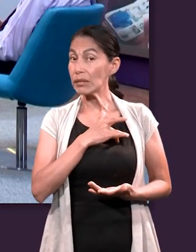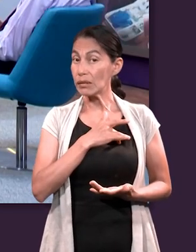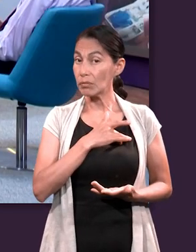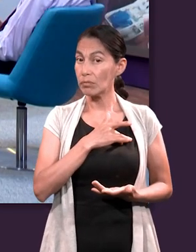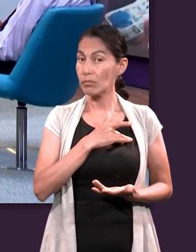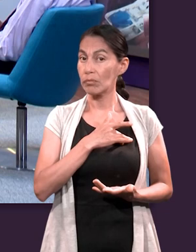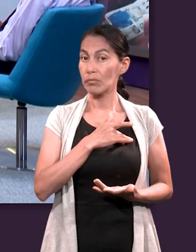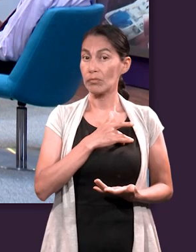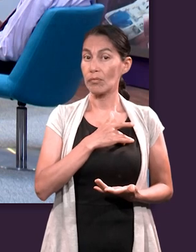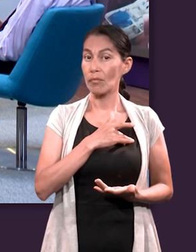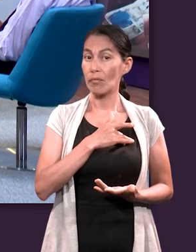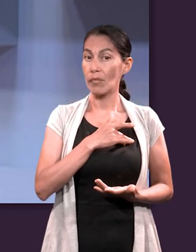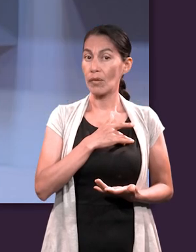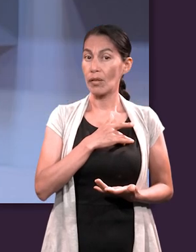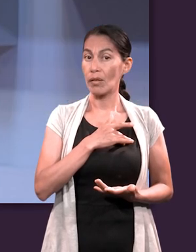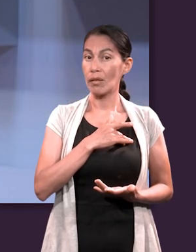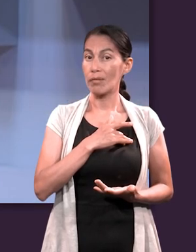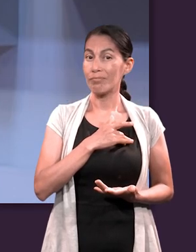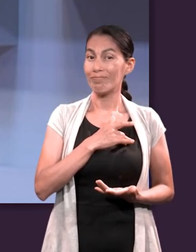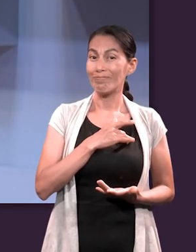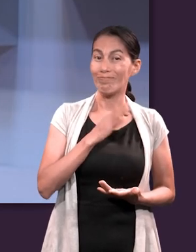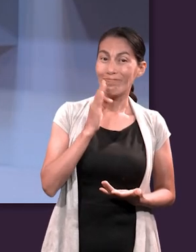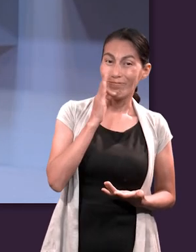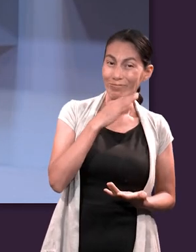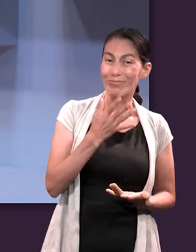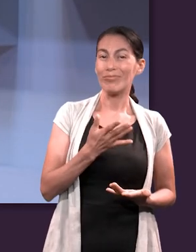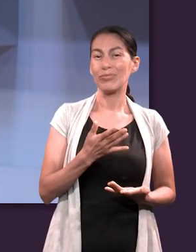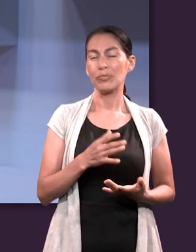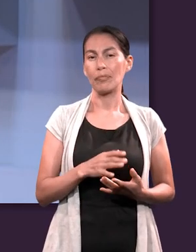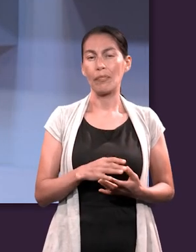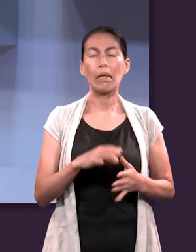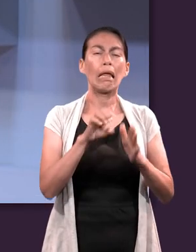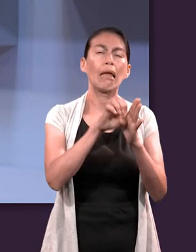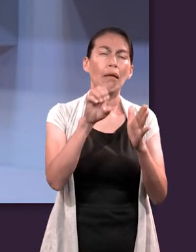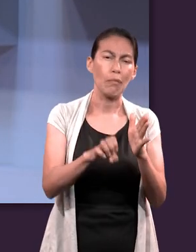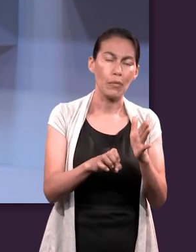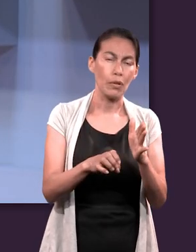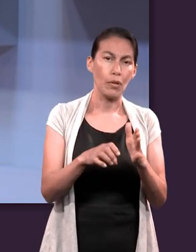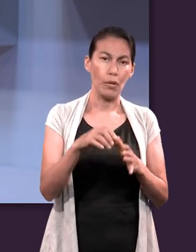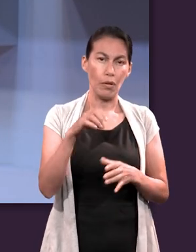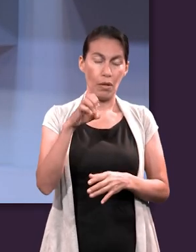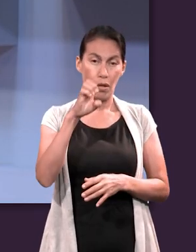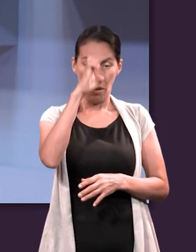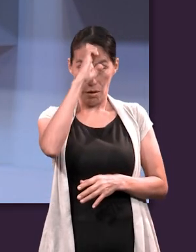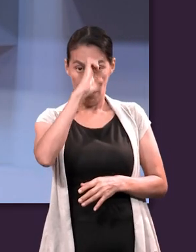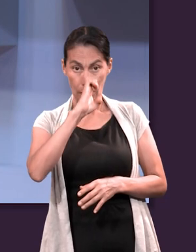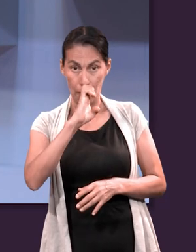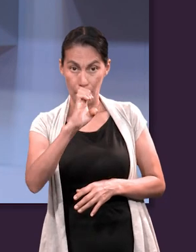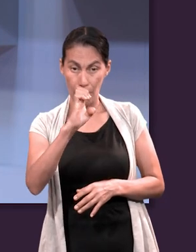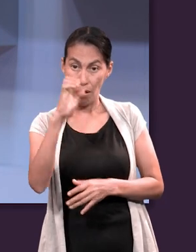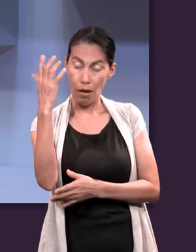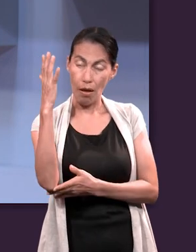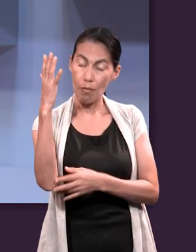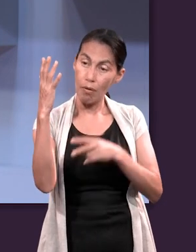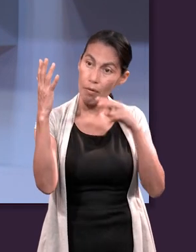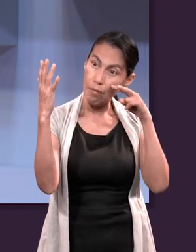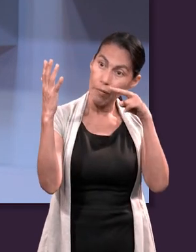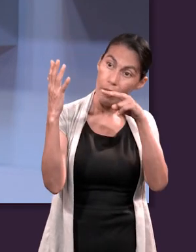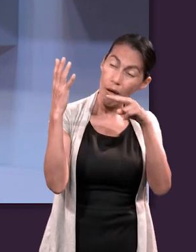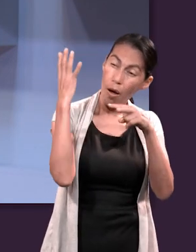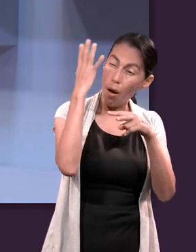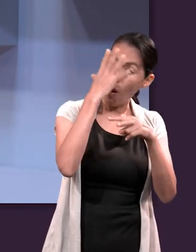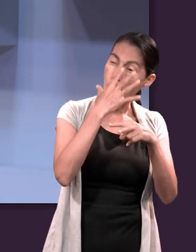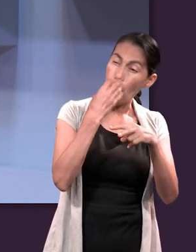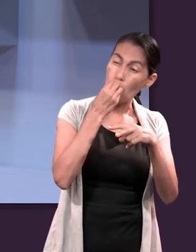sentidos también son engañosos. Como en el caso de Eva, Ella veía que era bonito. Pero lo que